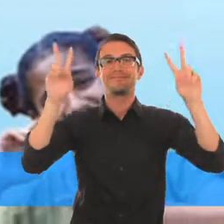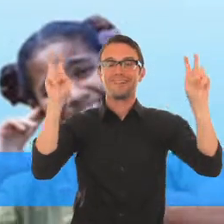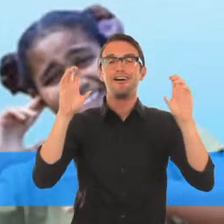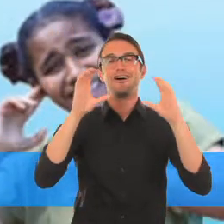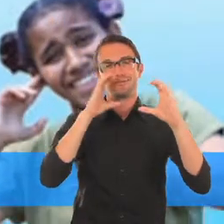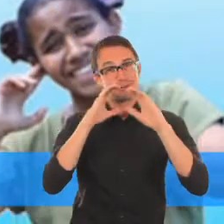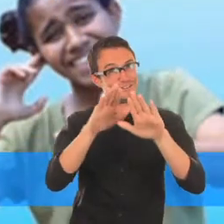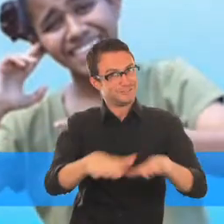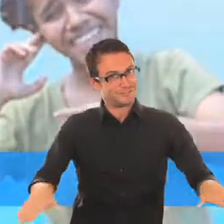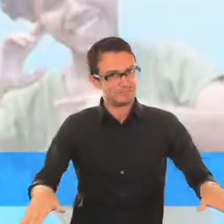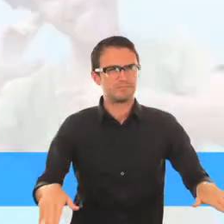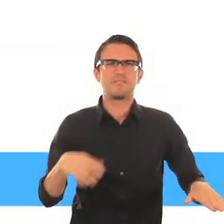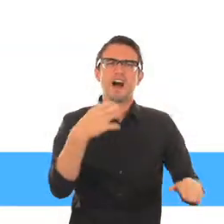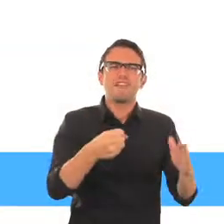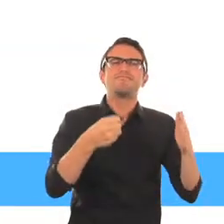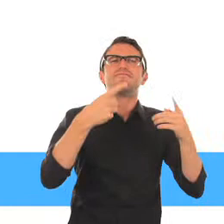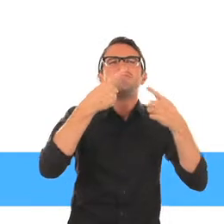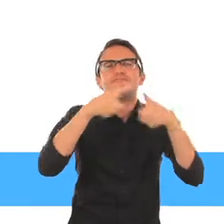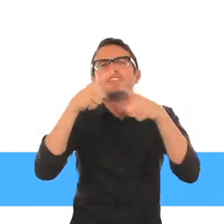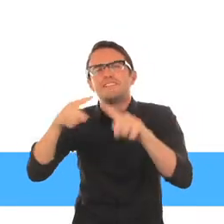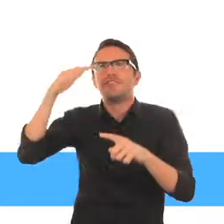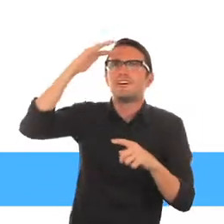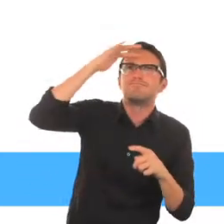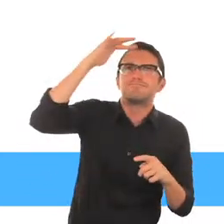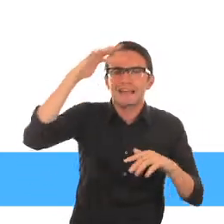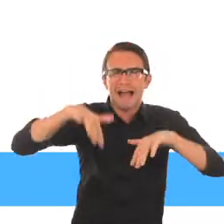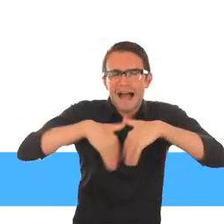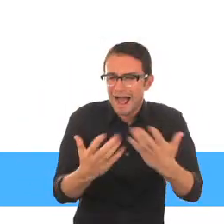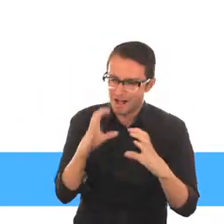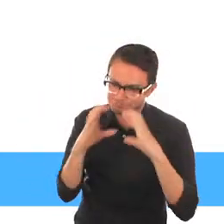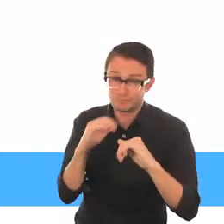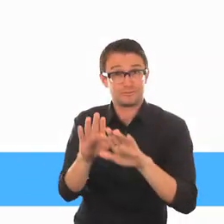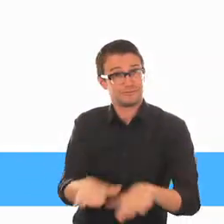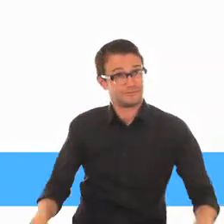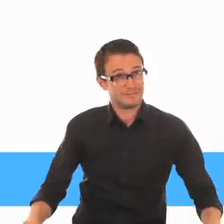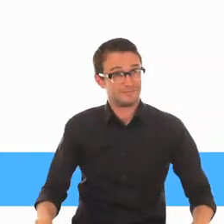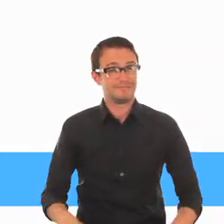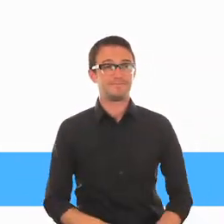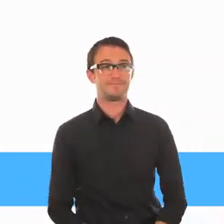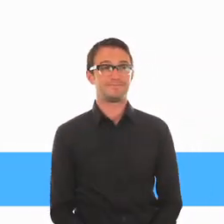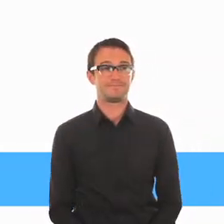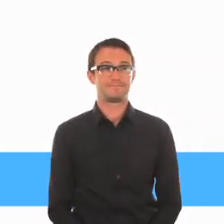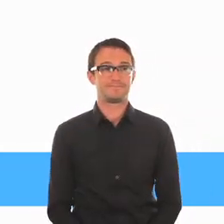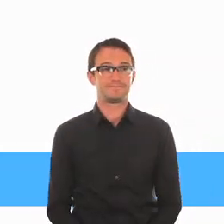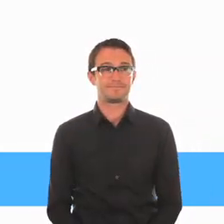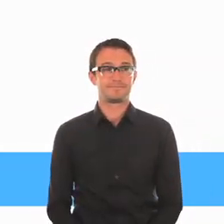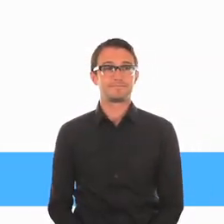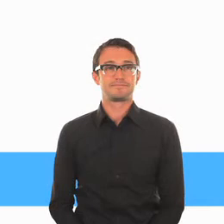proporciona cuatro principios comprobados y fáciles de aplicar sobre la creación de materiales para, con y sobre los niños www